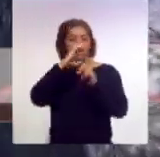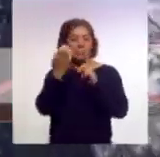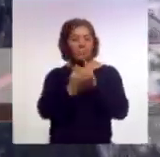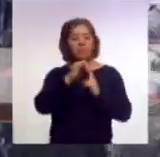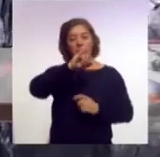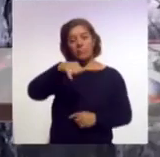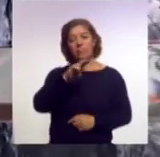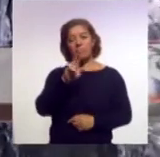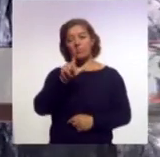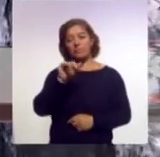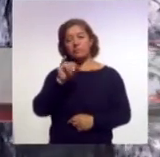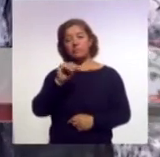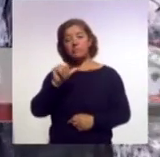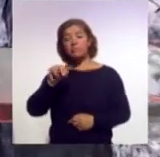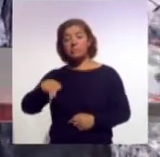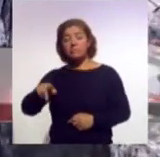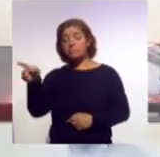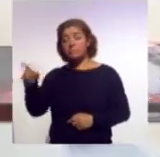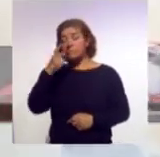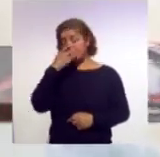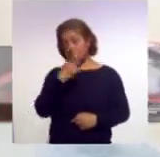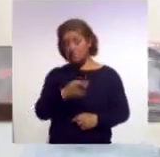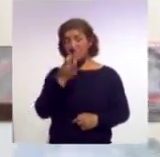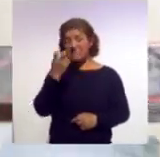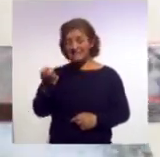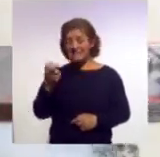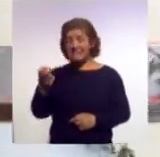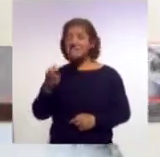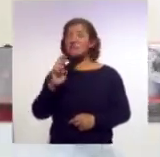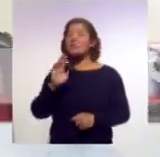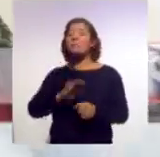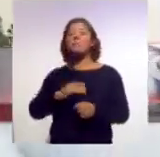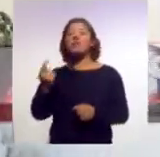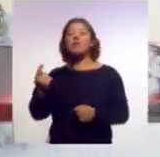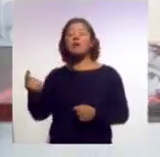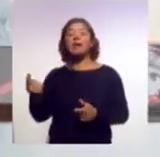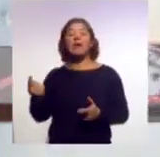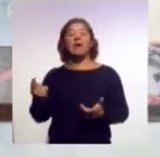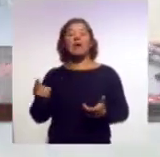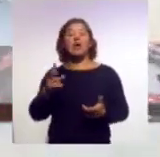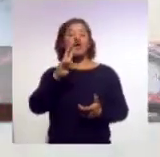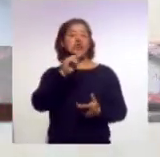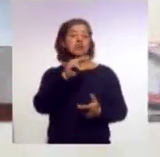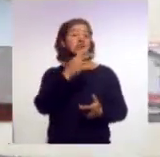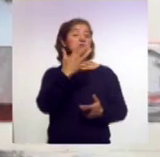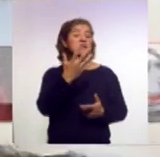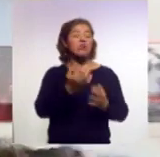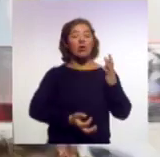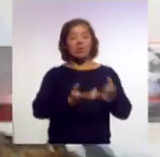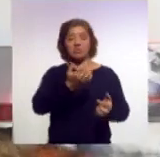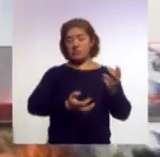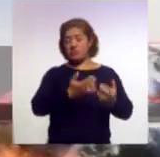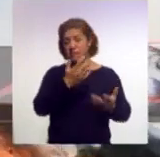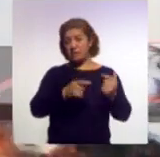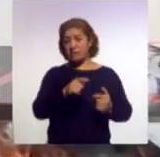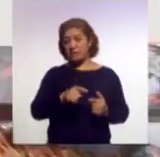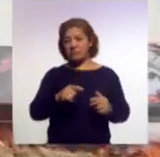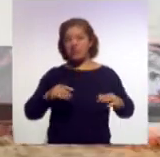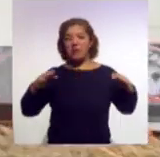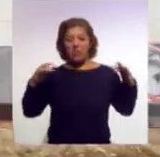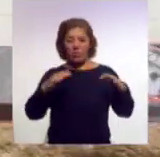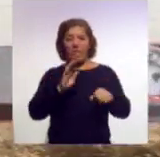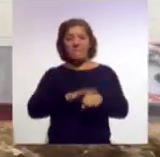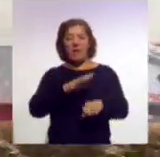Julián Pérez Ríos, quien precisó que esto ha sido resultado de un total de 85 incendios que se han concentrado en los